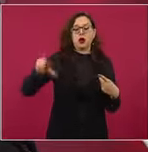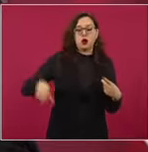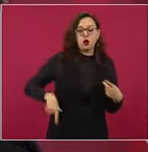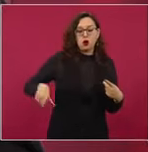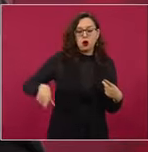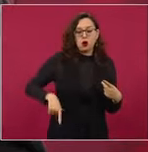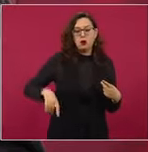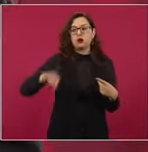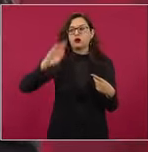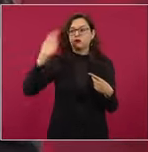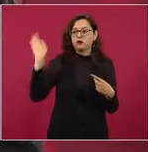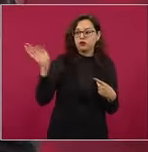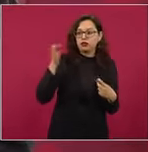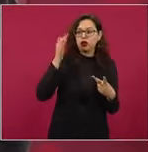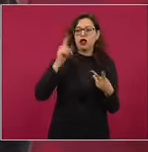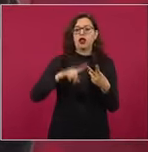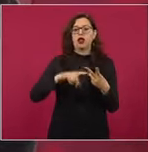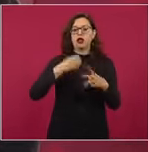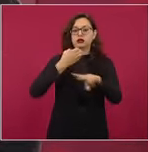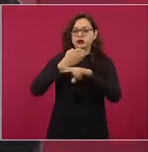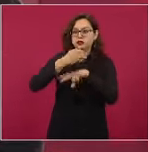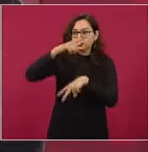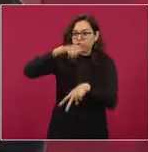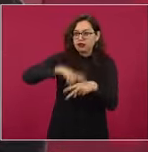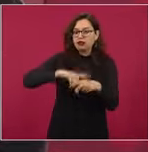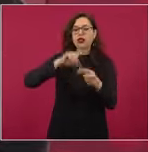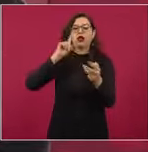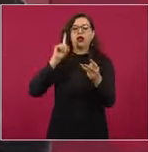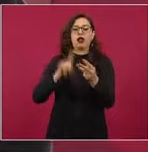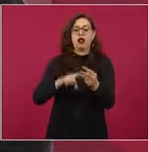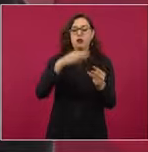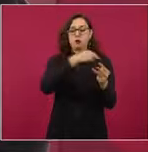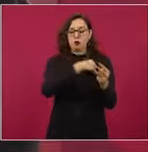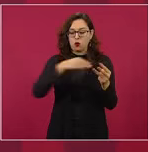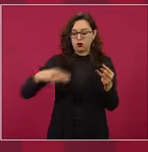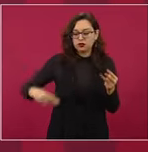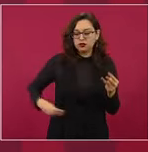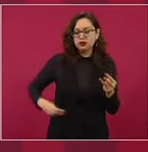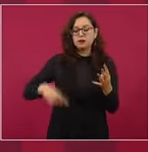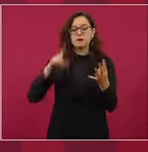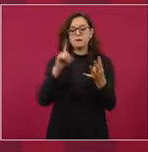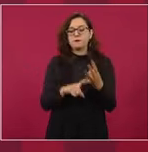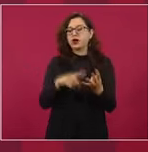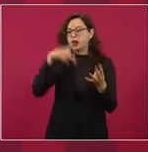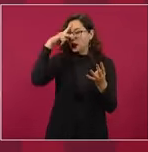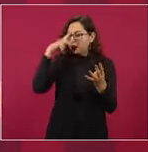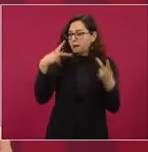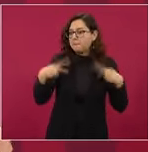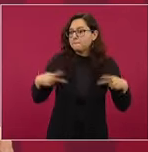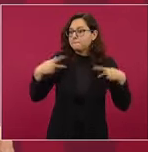Esta obra la construyó la empresa tal,